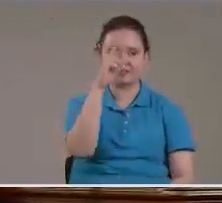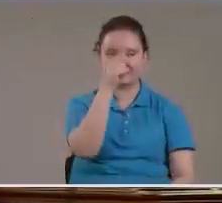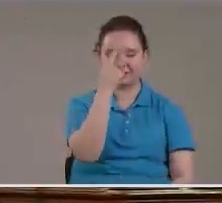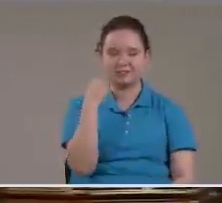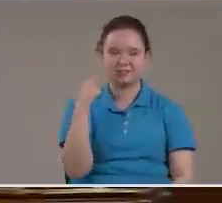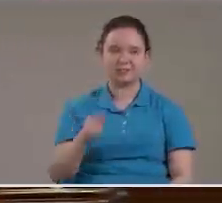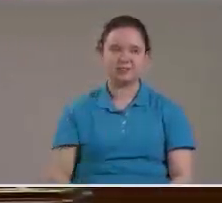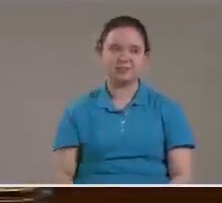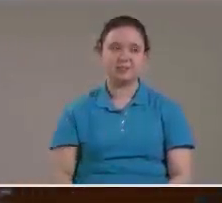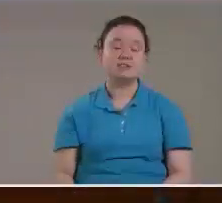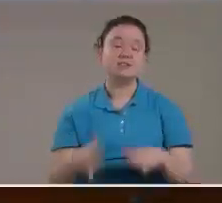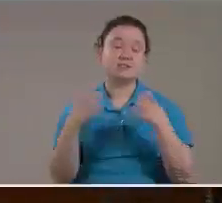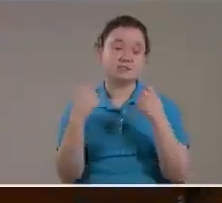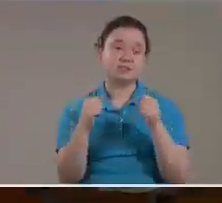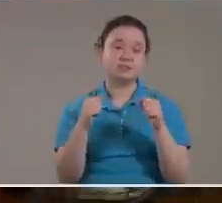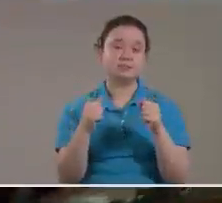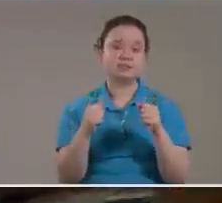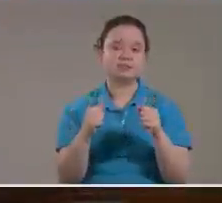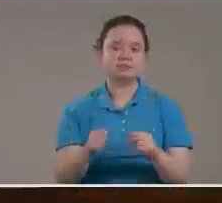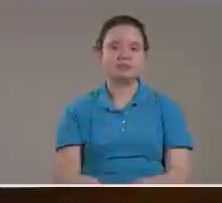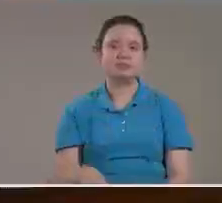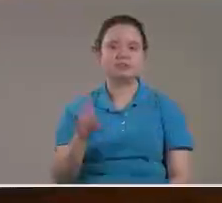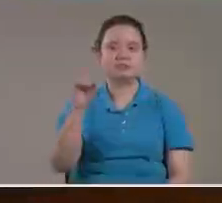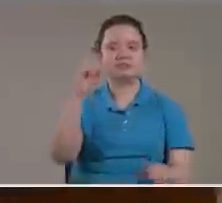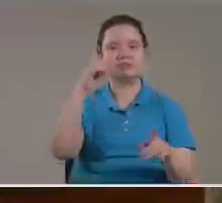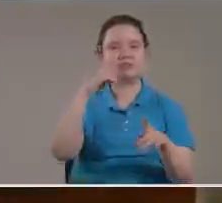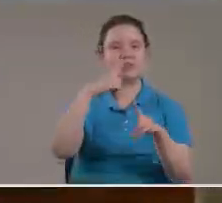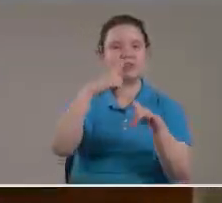Entonces Si hacemos Una regla De tres simple